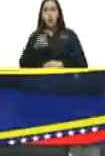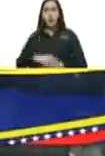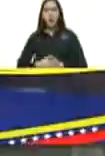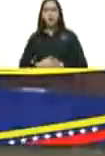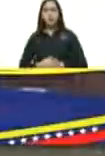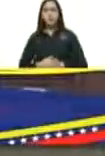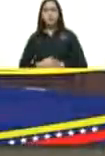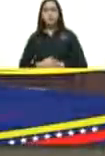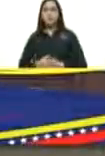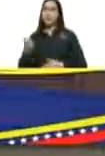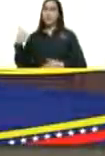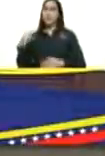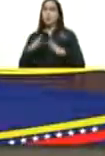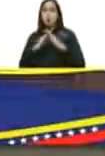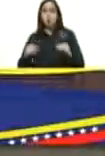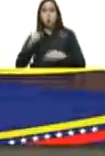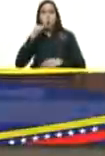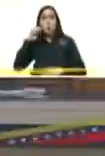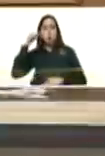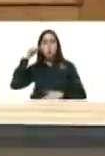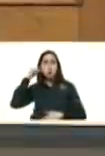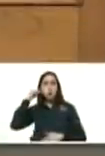que tenemos todos y todas